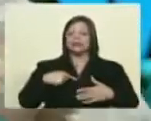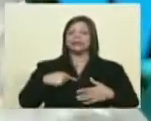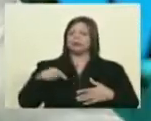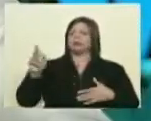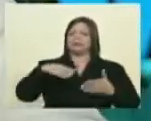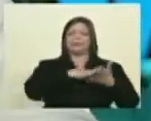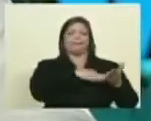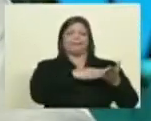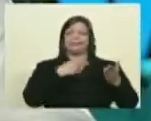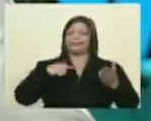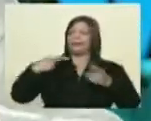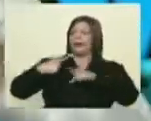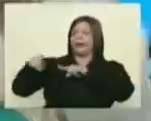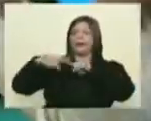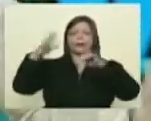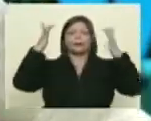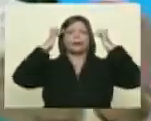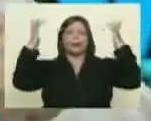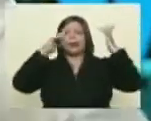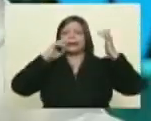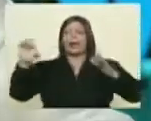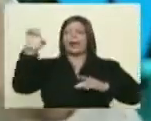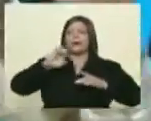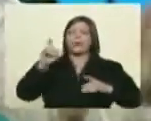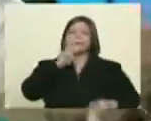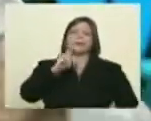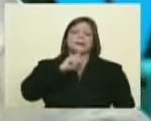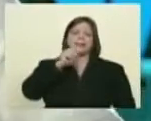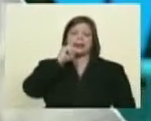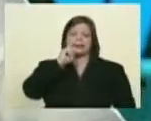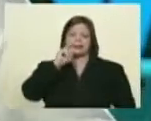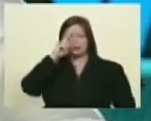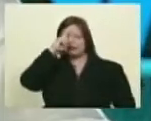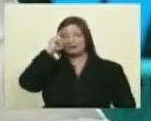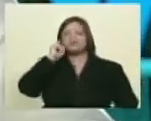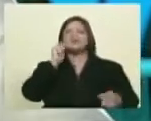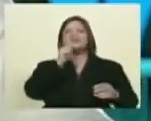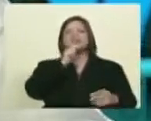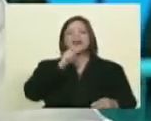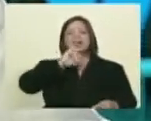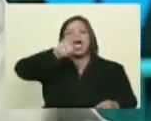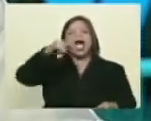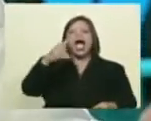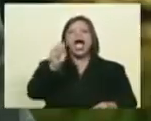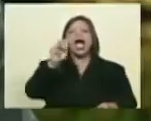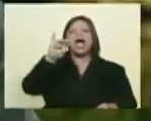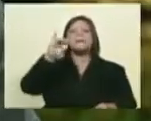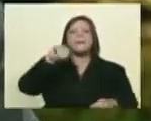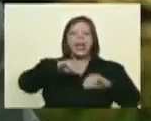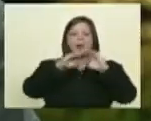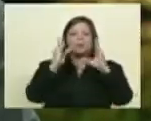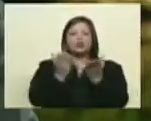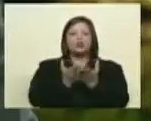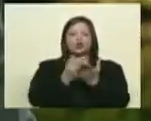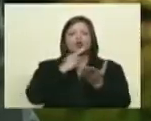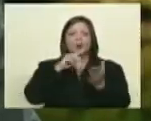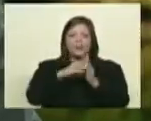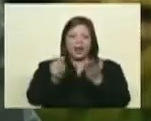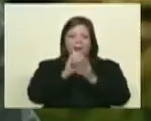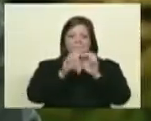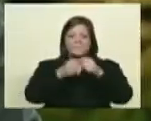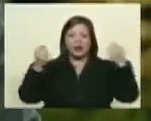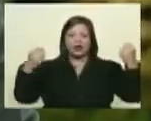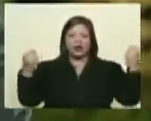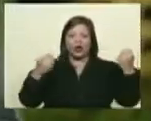diciendo que provenía de los servicios de inteligencia europeos que además no existen. ¿Quién es ese periodista? Jaime López del Mundo. Ajá, ¿y por qué él acudió esa